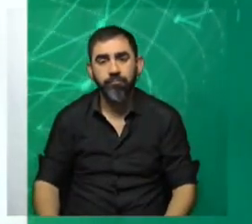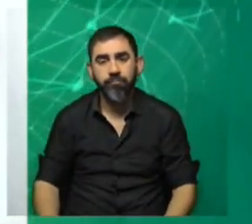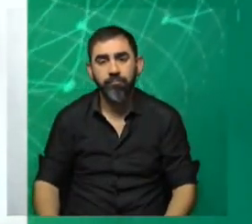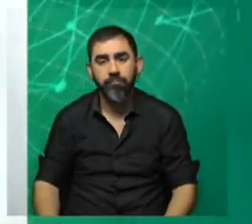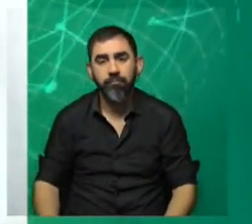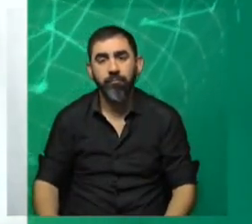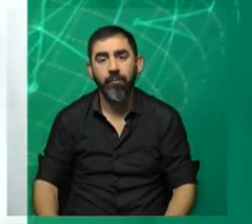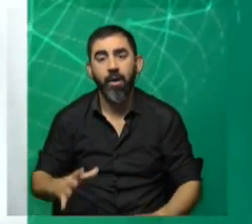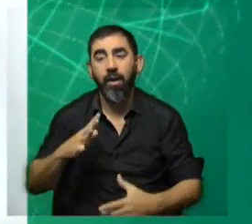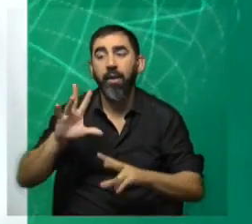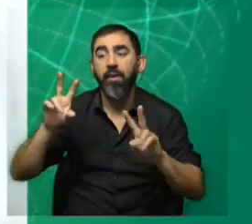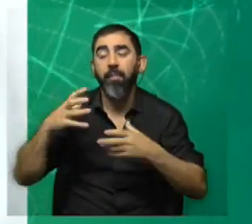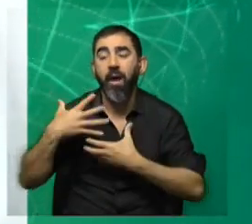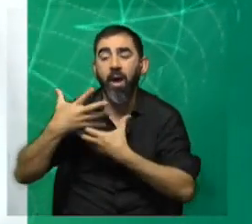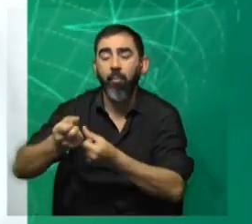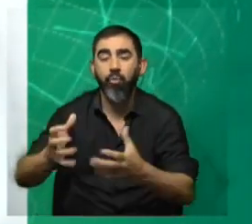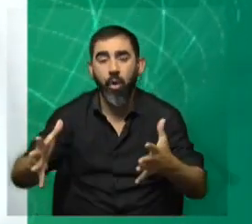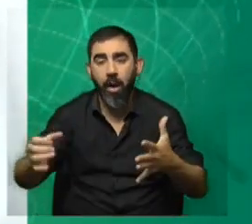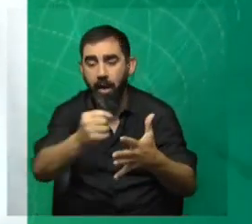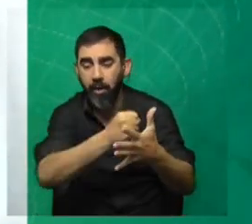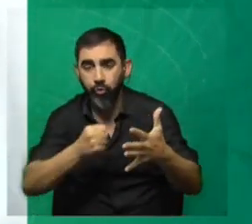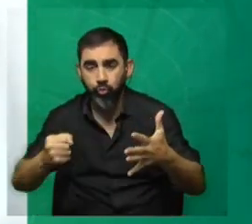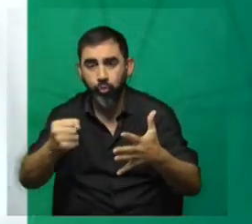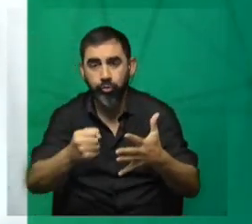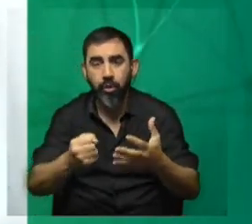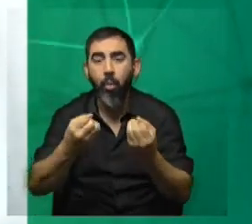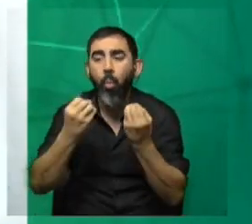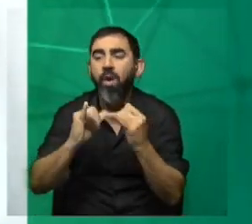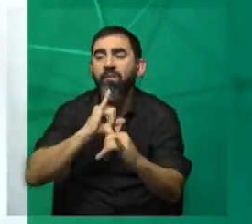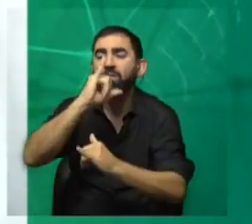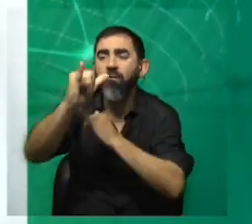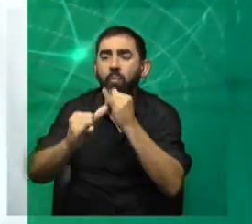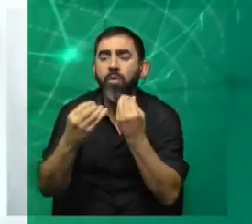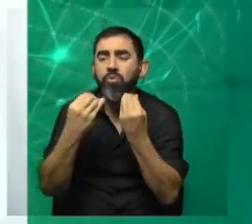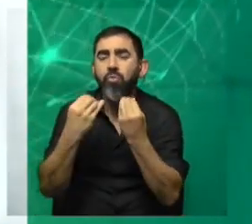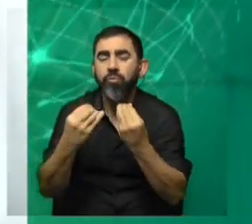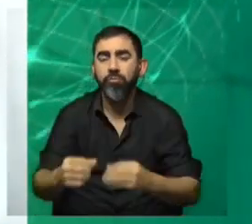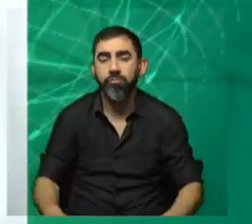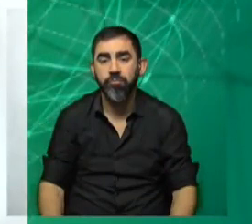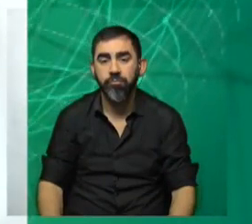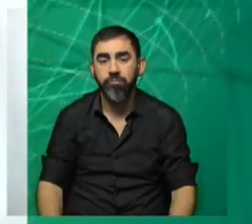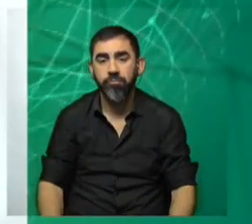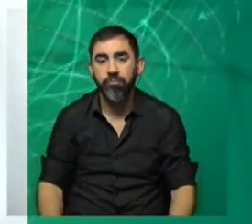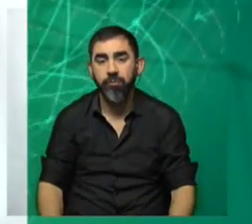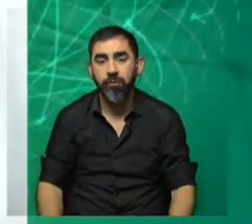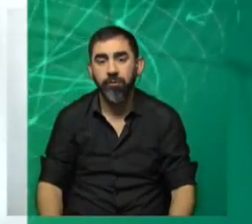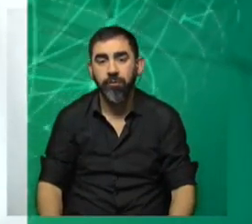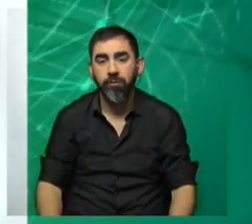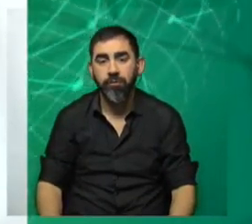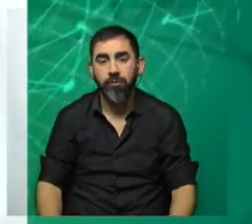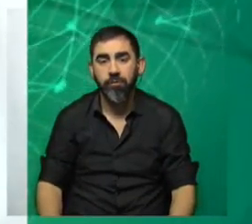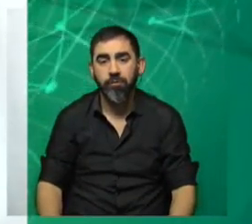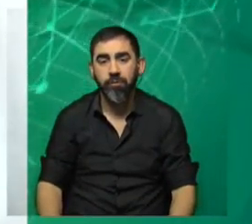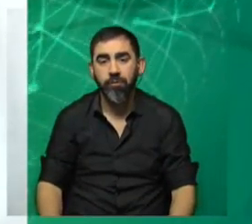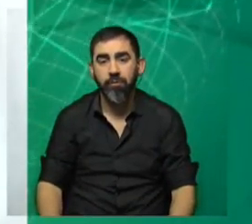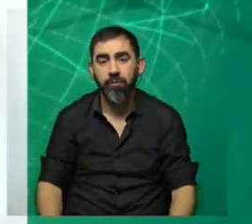apoyo a las ollas, ¿no? Es decir, en base a qué información se toma él. Y en este caso lo que nosotros entendemos es